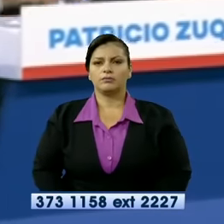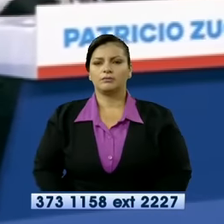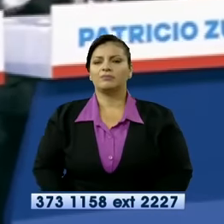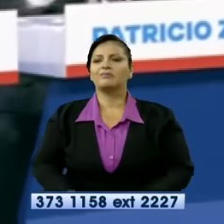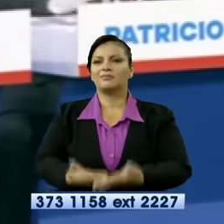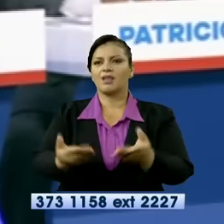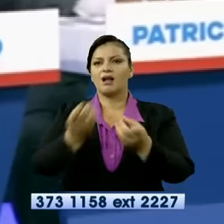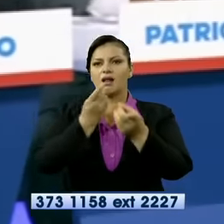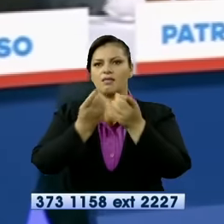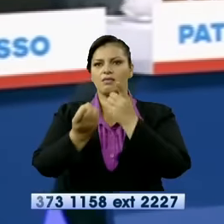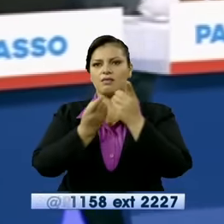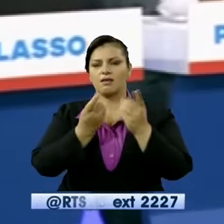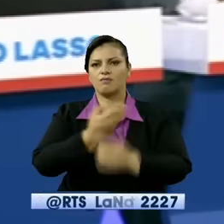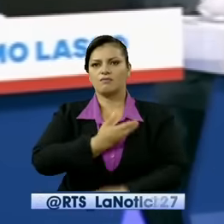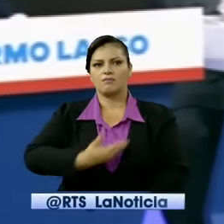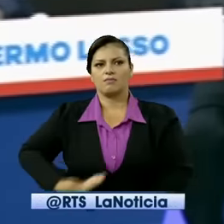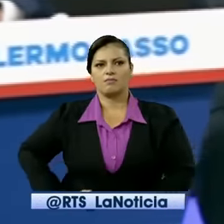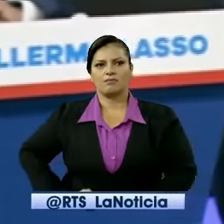presidencial.